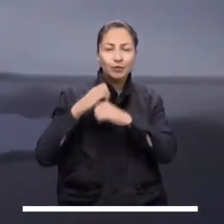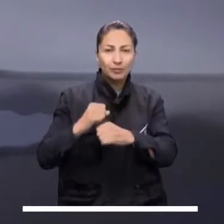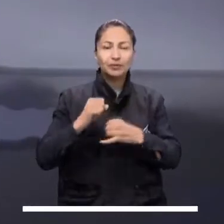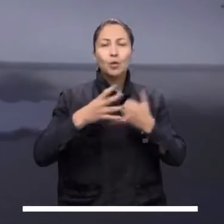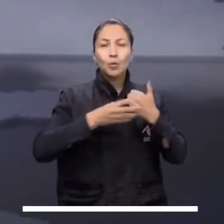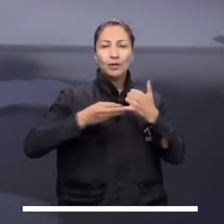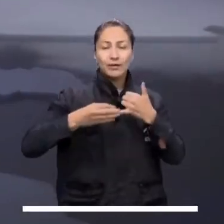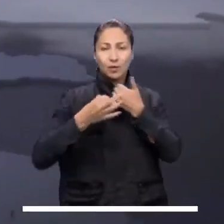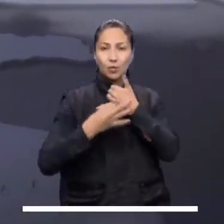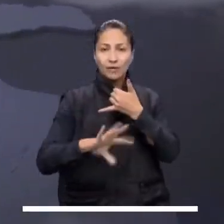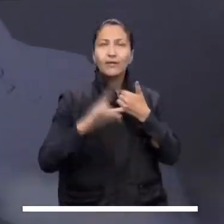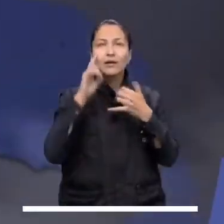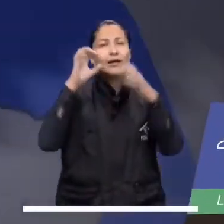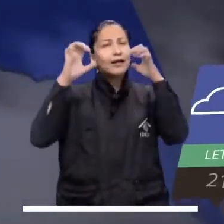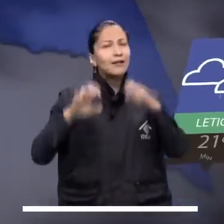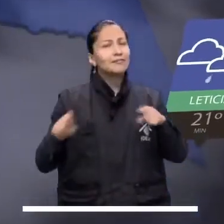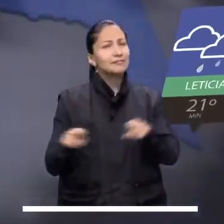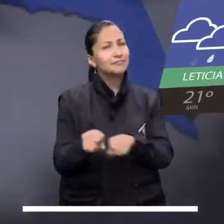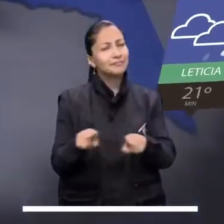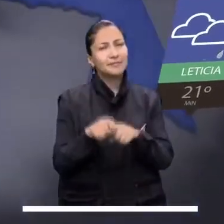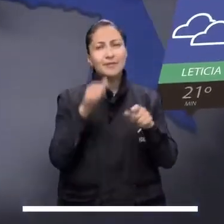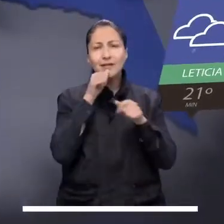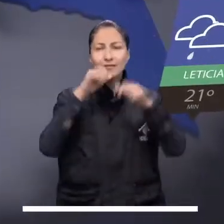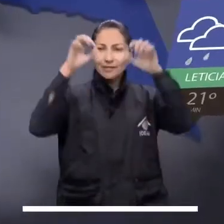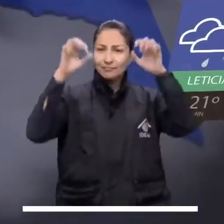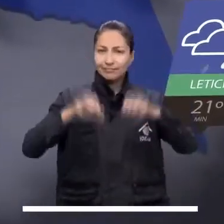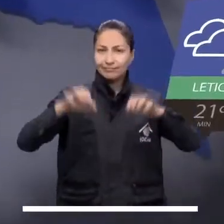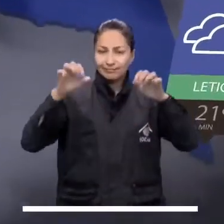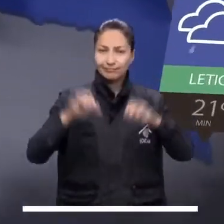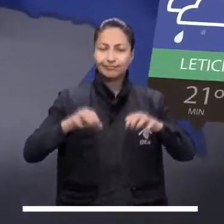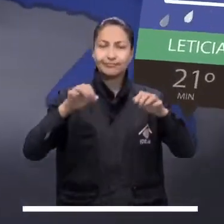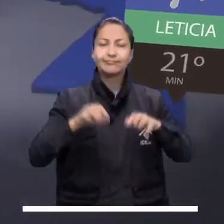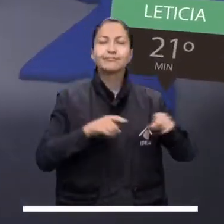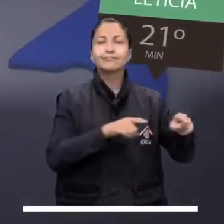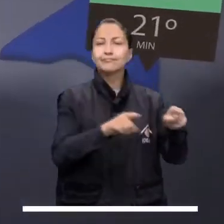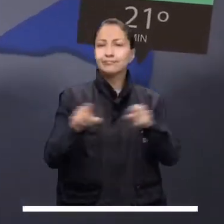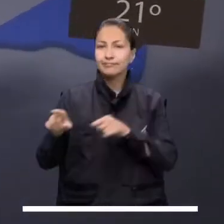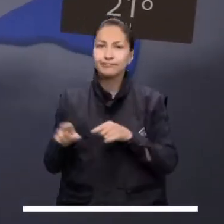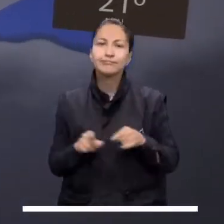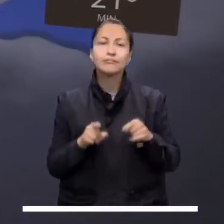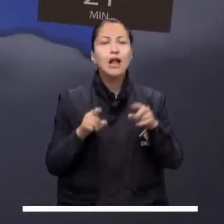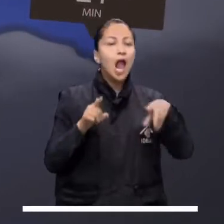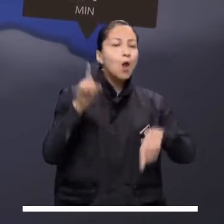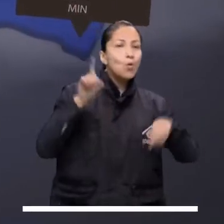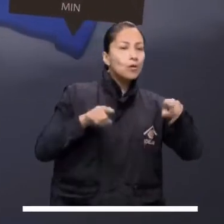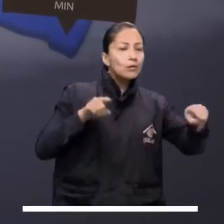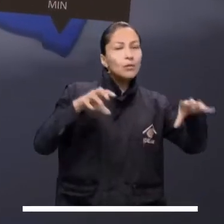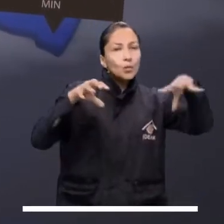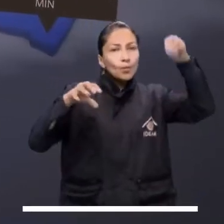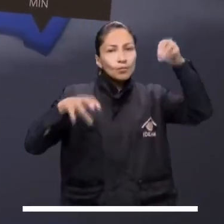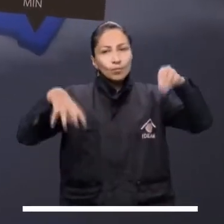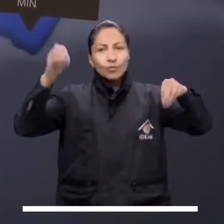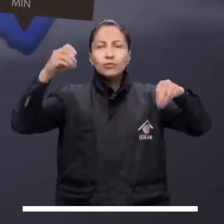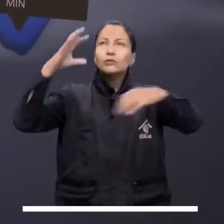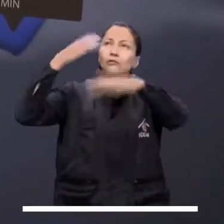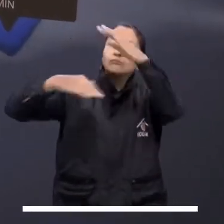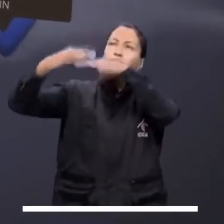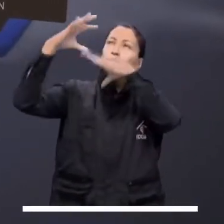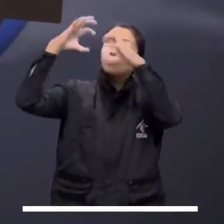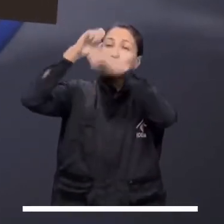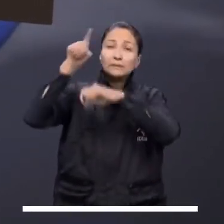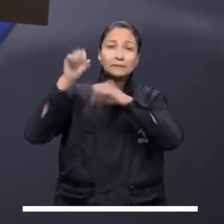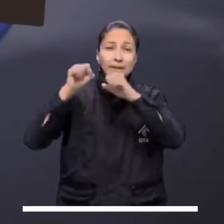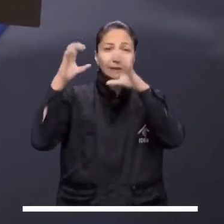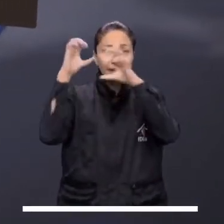El litoral pacífico continuará con cielos encapotados humedades intensas. En el